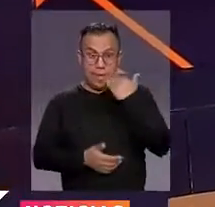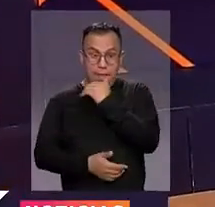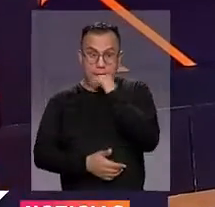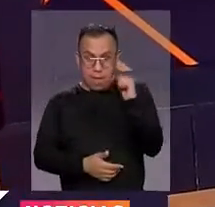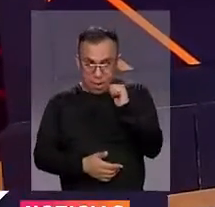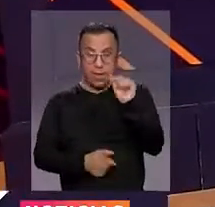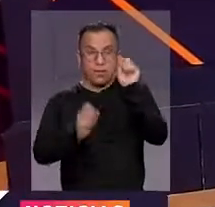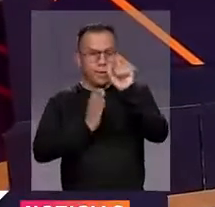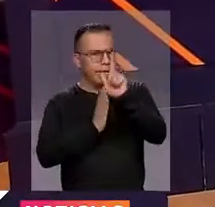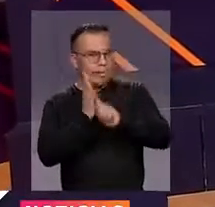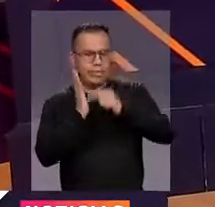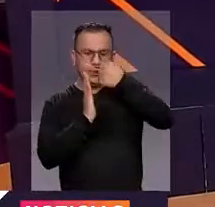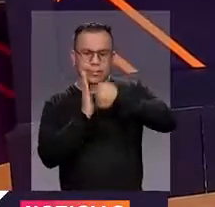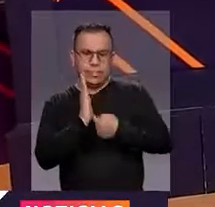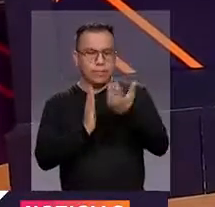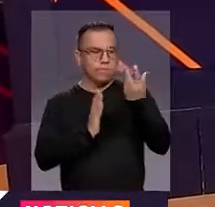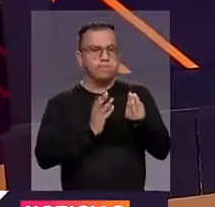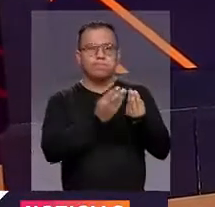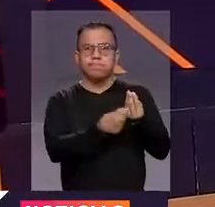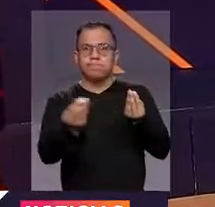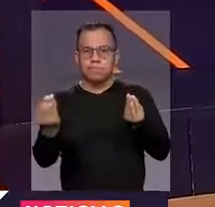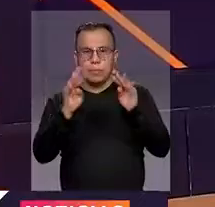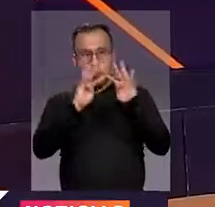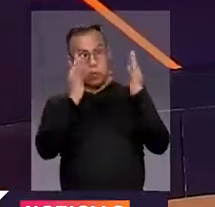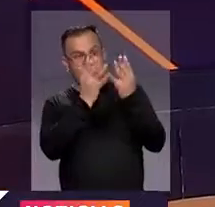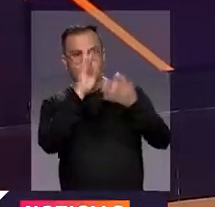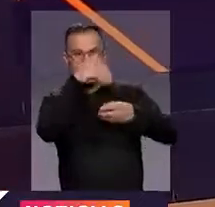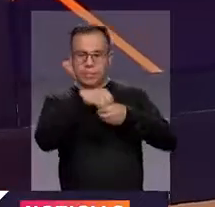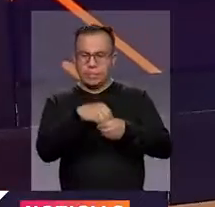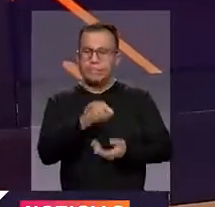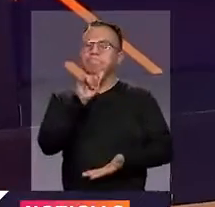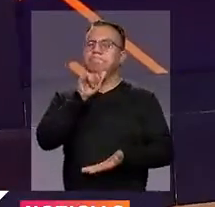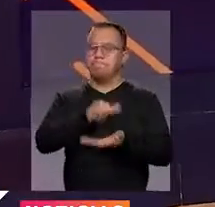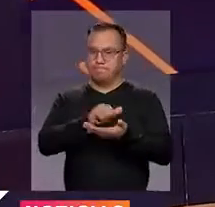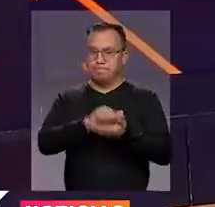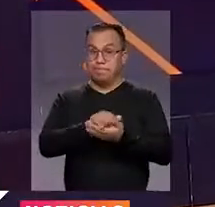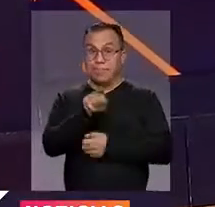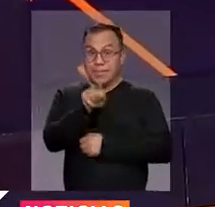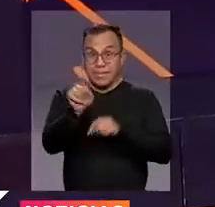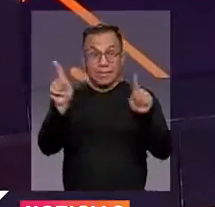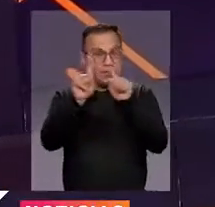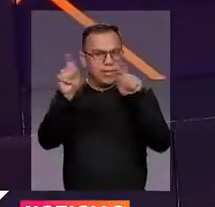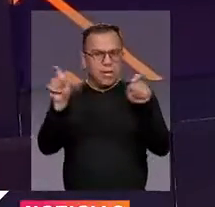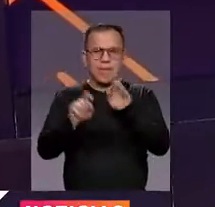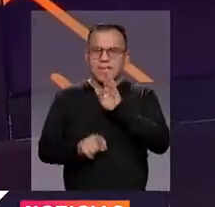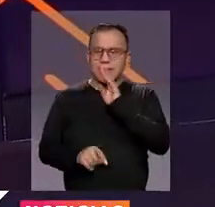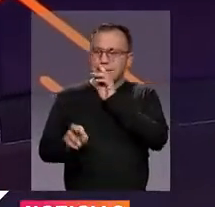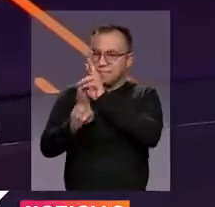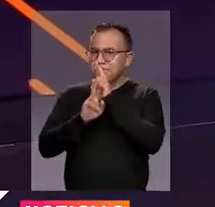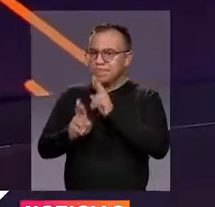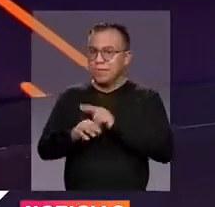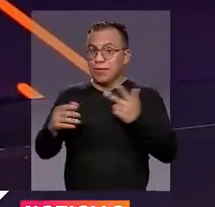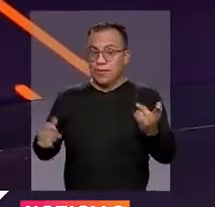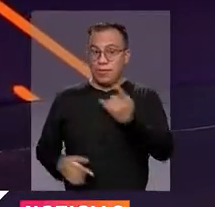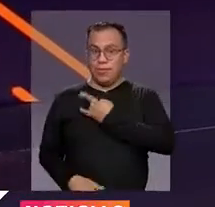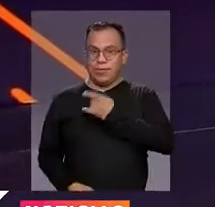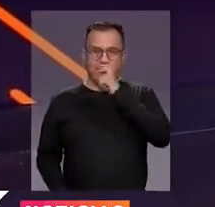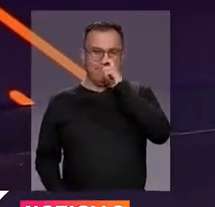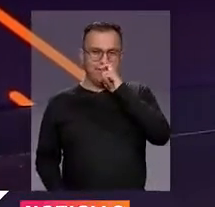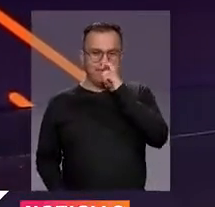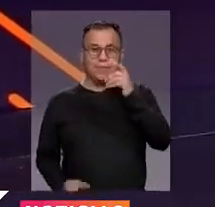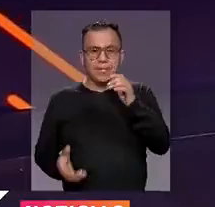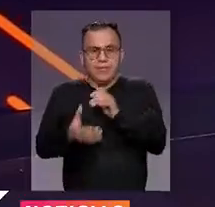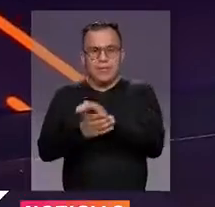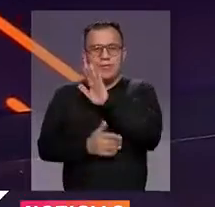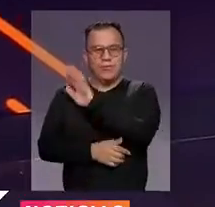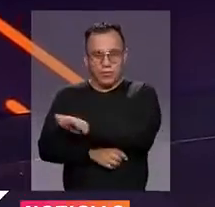en las listas de los partidos que aspiran al Congreso? Pero precisamente sobre ese tema nos responden desde la Universidad Javeriana